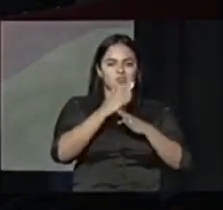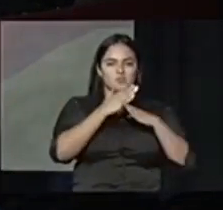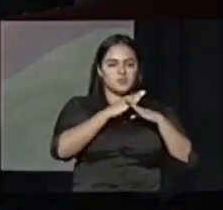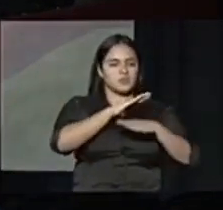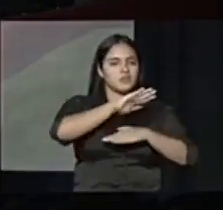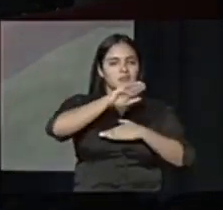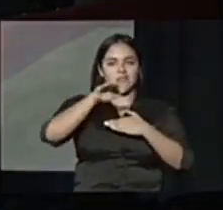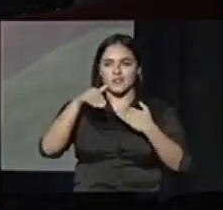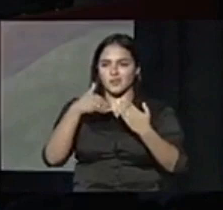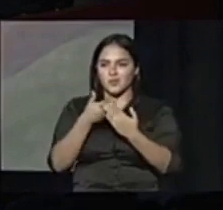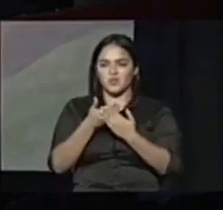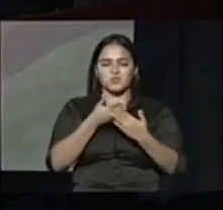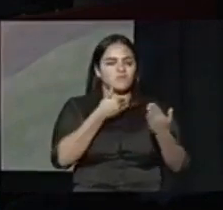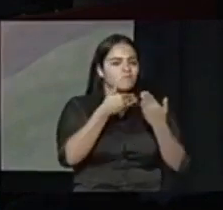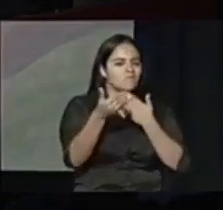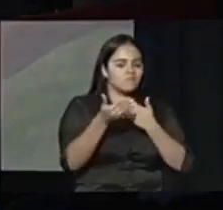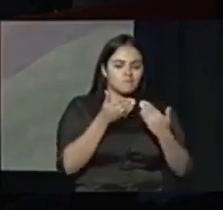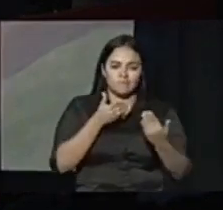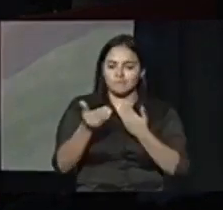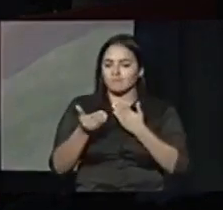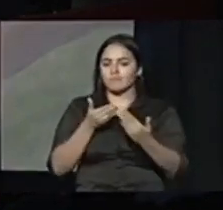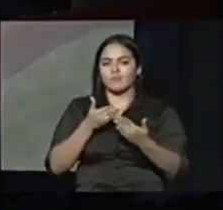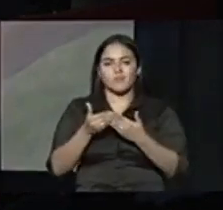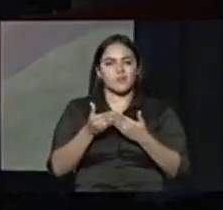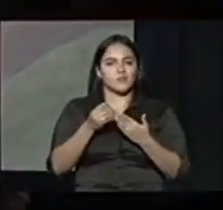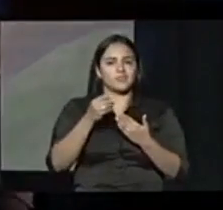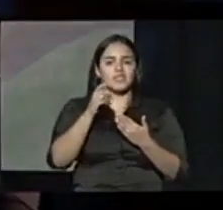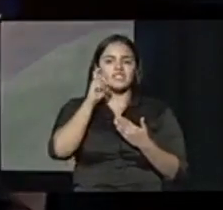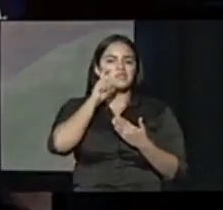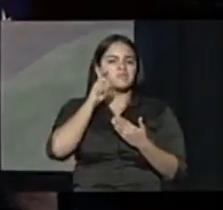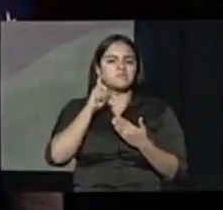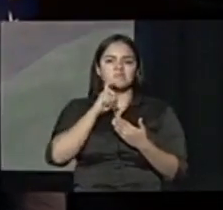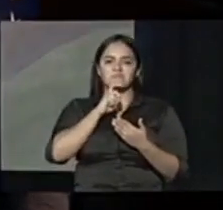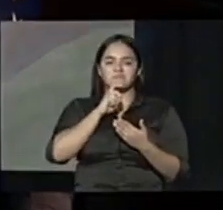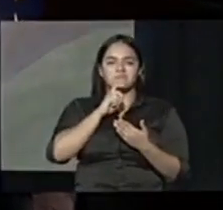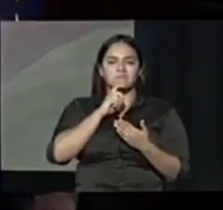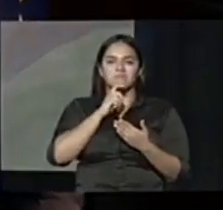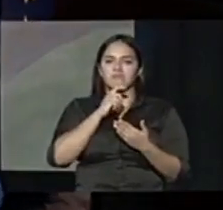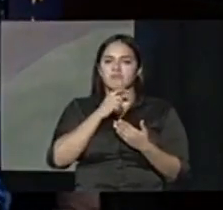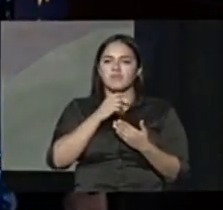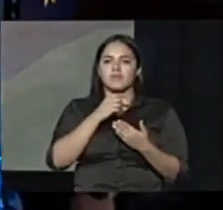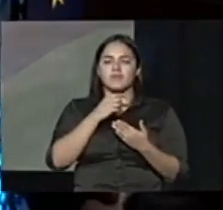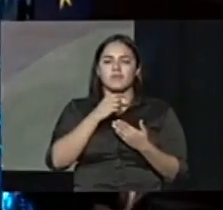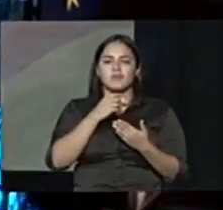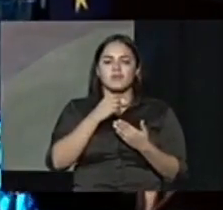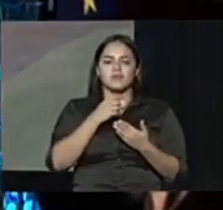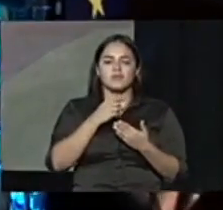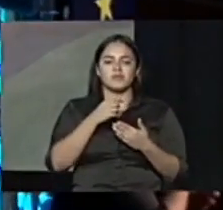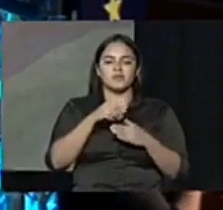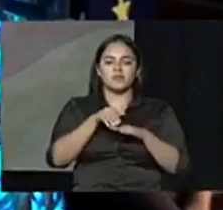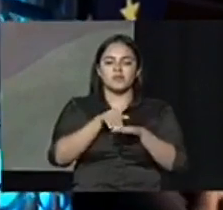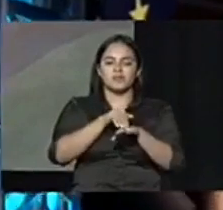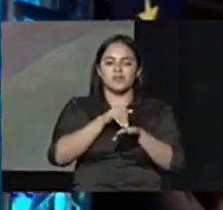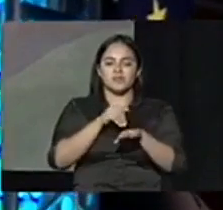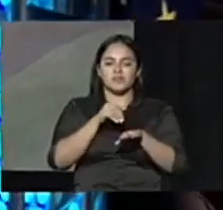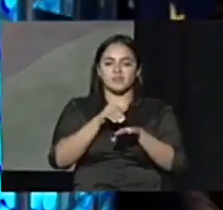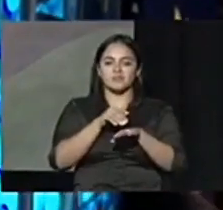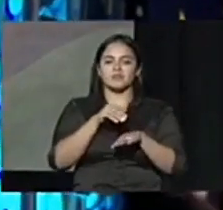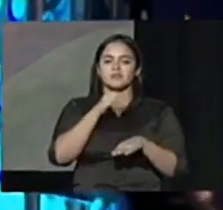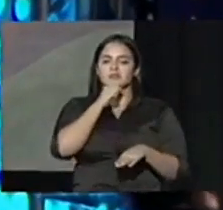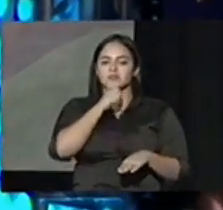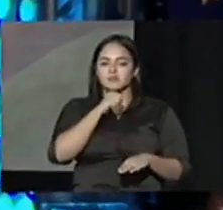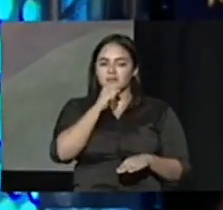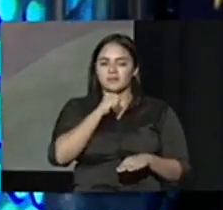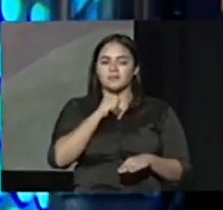sin importar género raza edad culto orientación